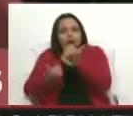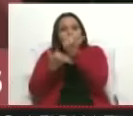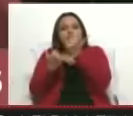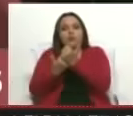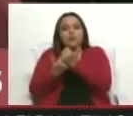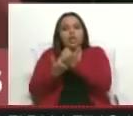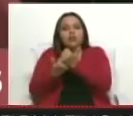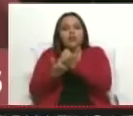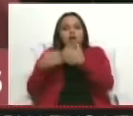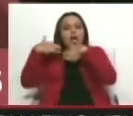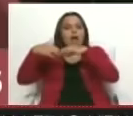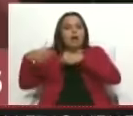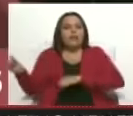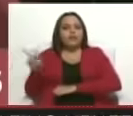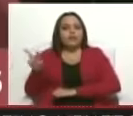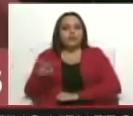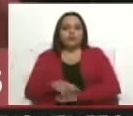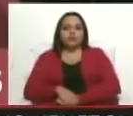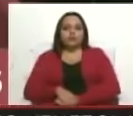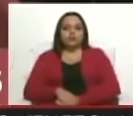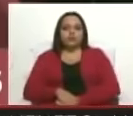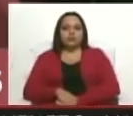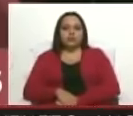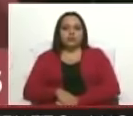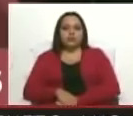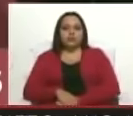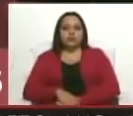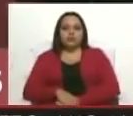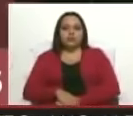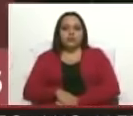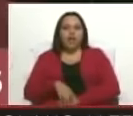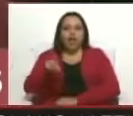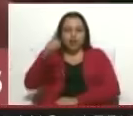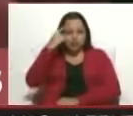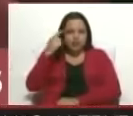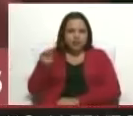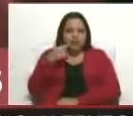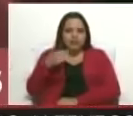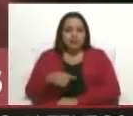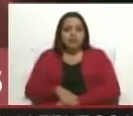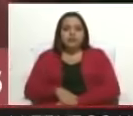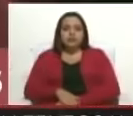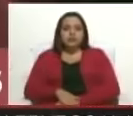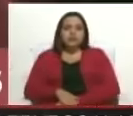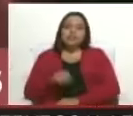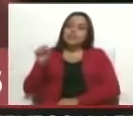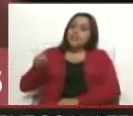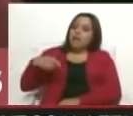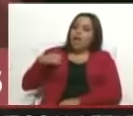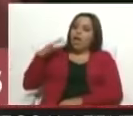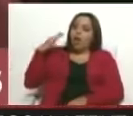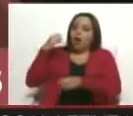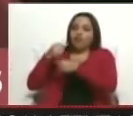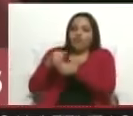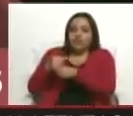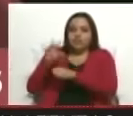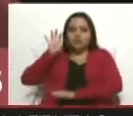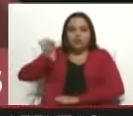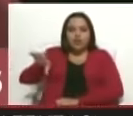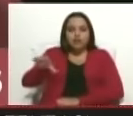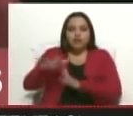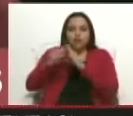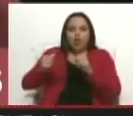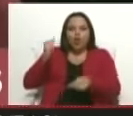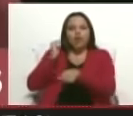industria. Sin embargo, ya sé que ibas a decir algo. No, la confianza. Confiando además en este país en el que todos y todas